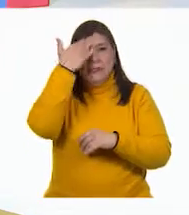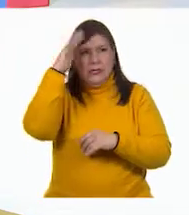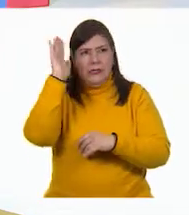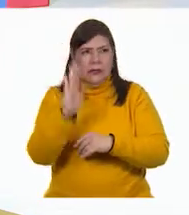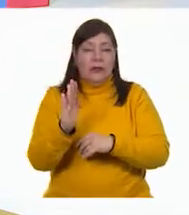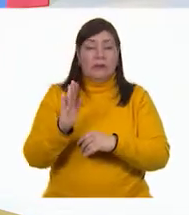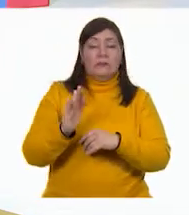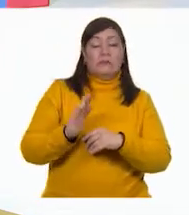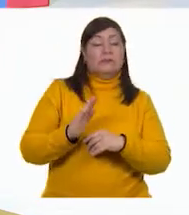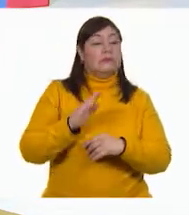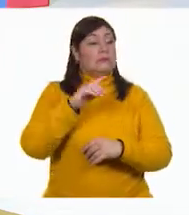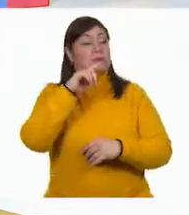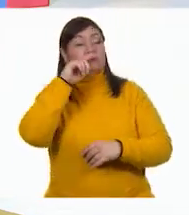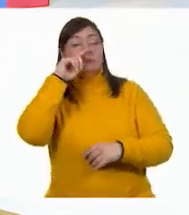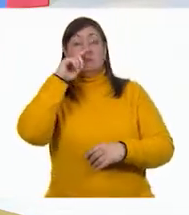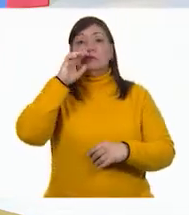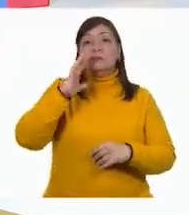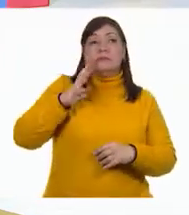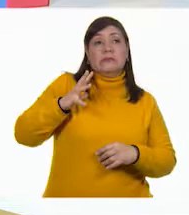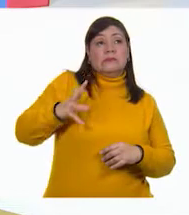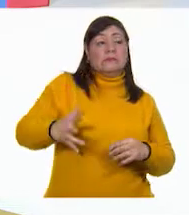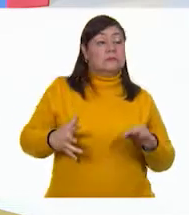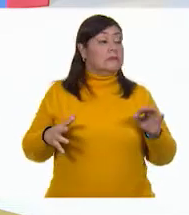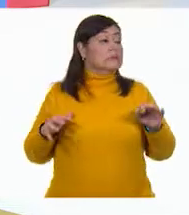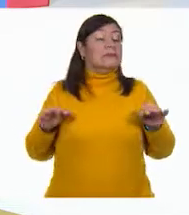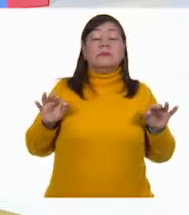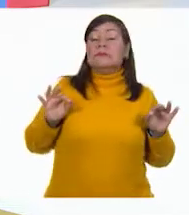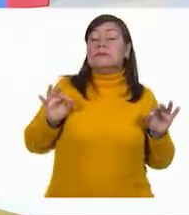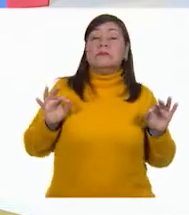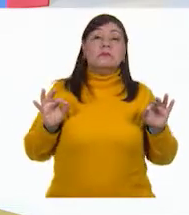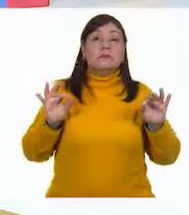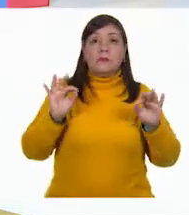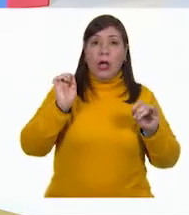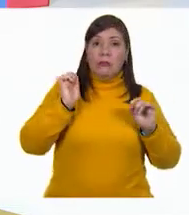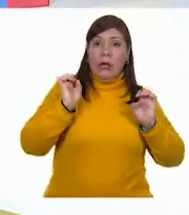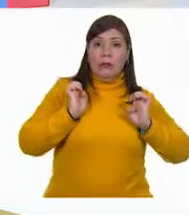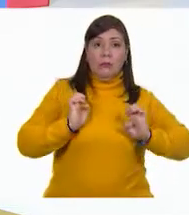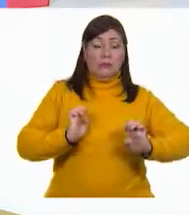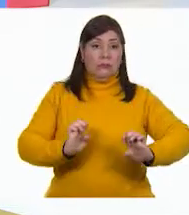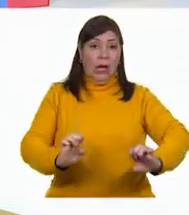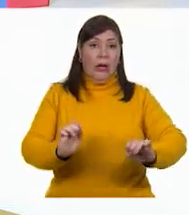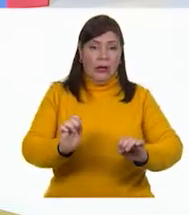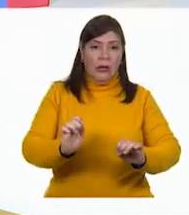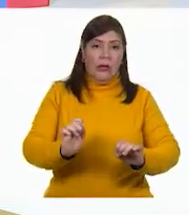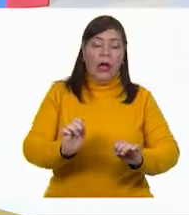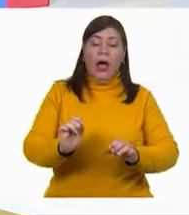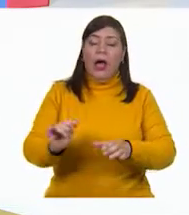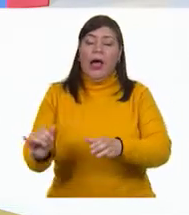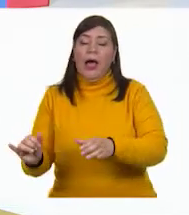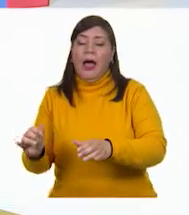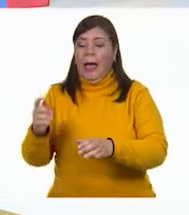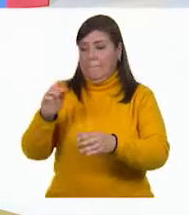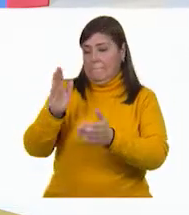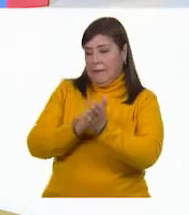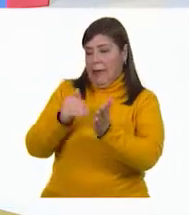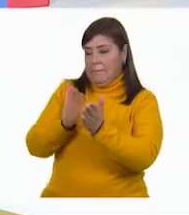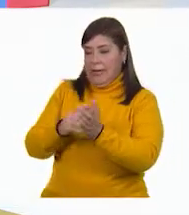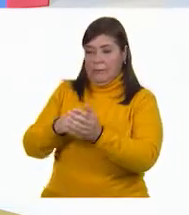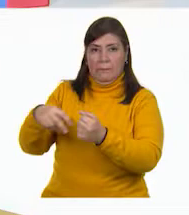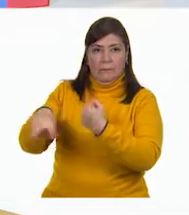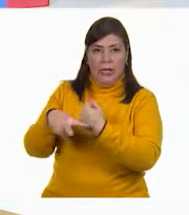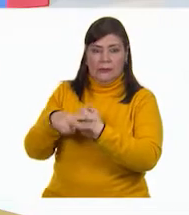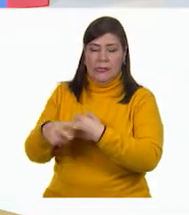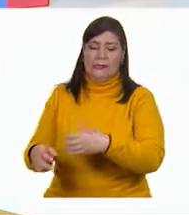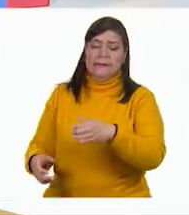emperifollada, así iba, así toda. Lo primero que hizo fue tomar un vaso de papel para